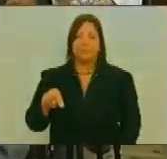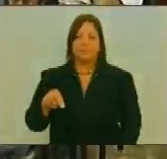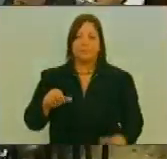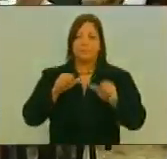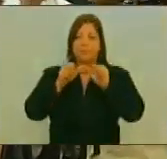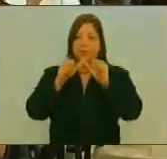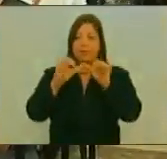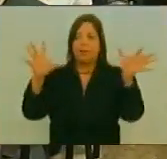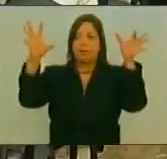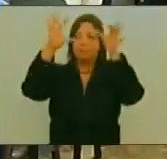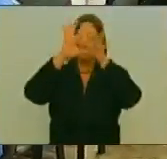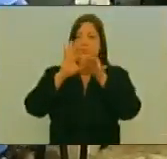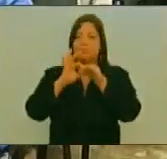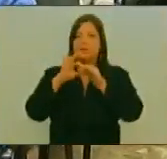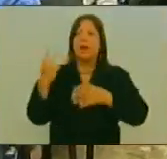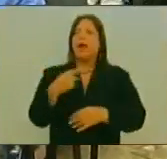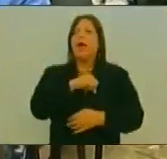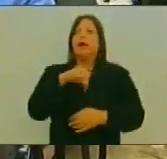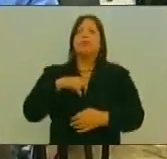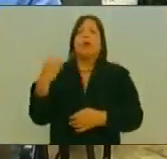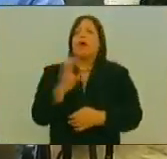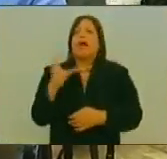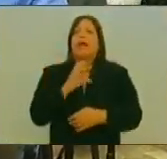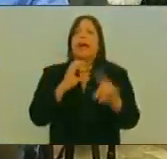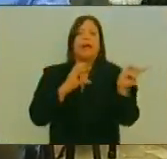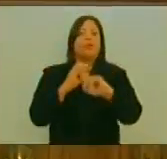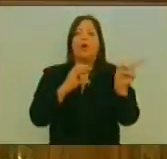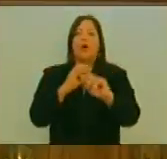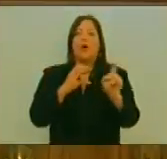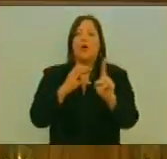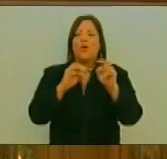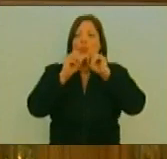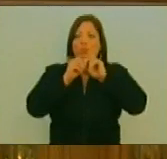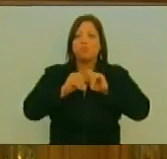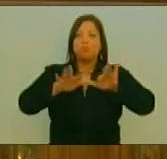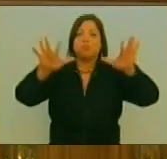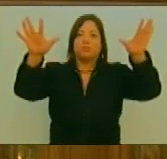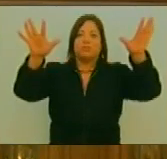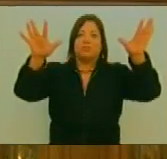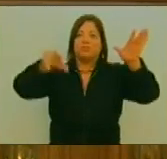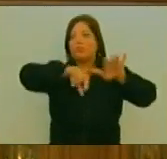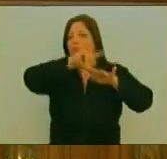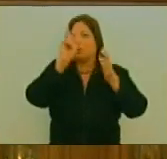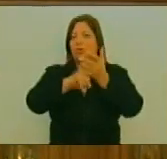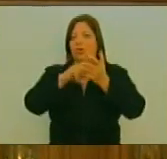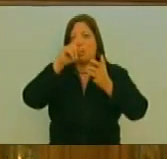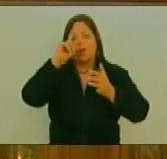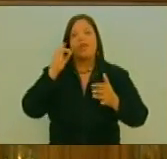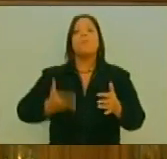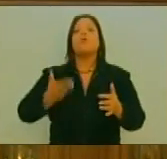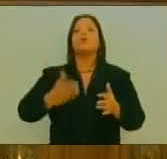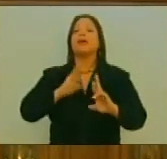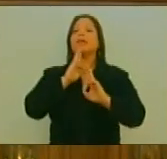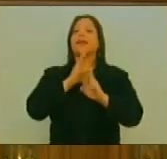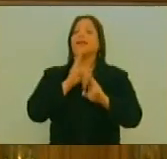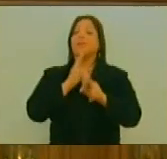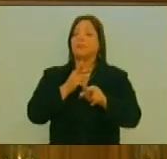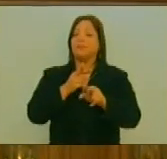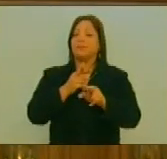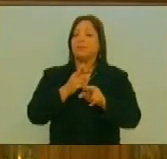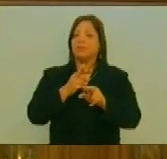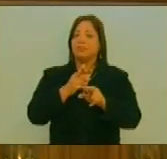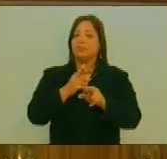Entonces No Quede Solo En Los Resultados Del Del Evento Que Ya De Por Si Es Importante Sino Que